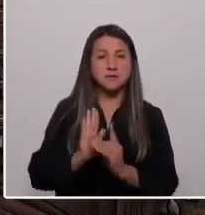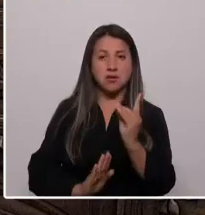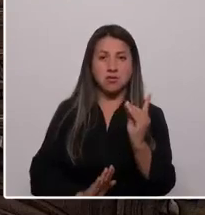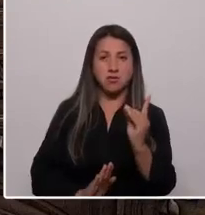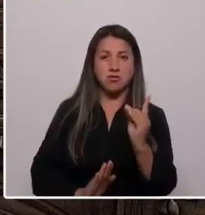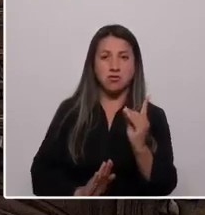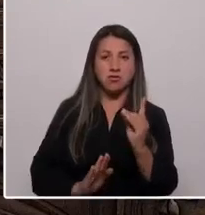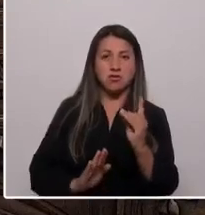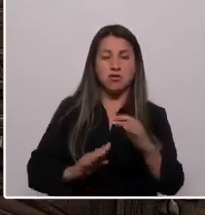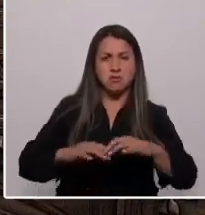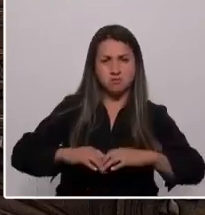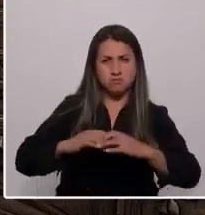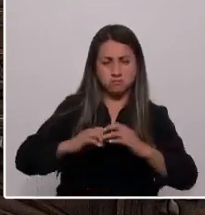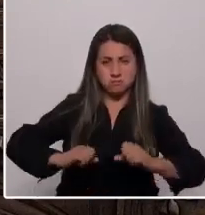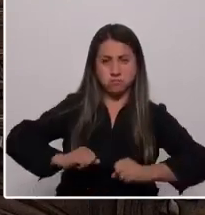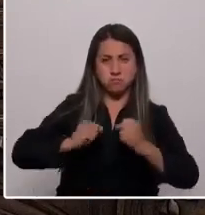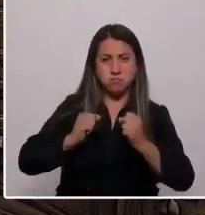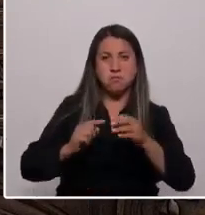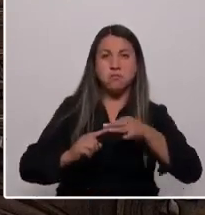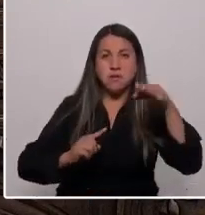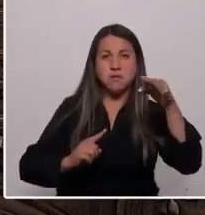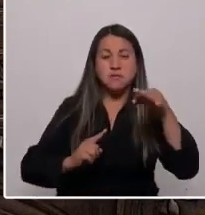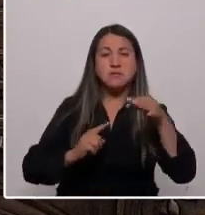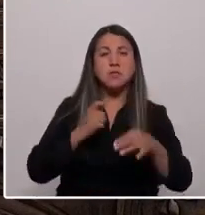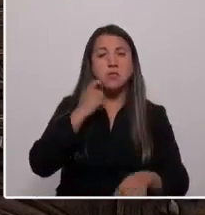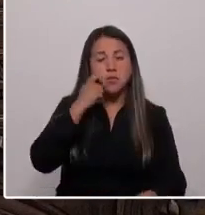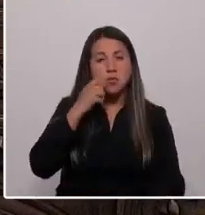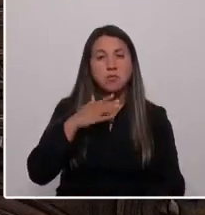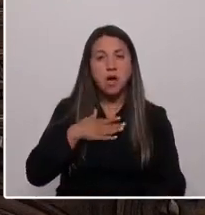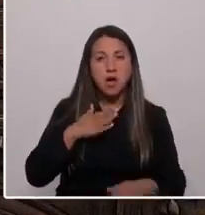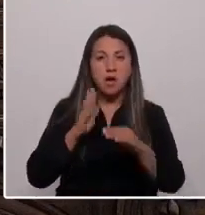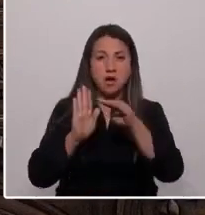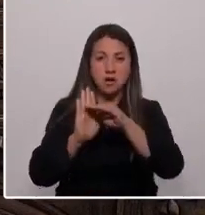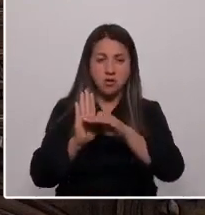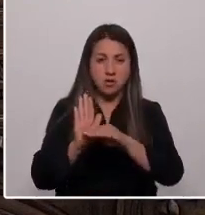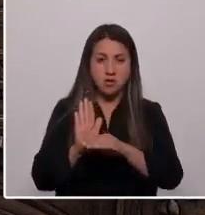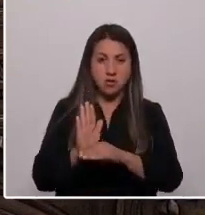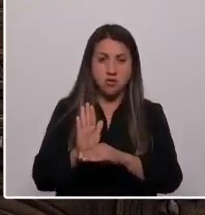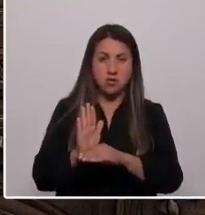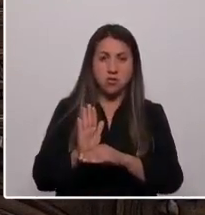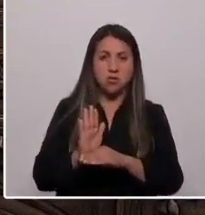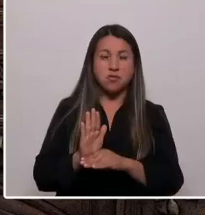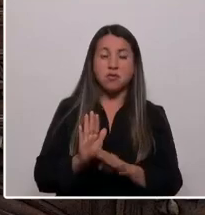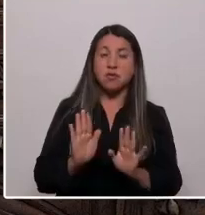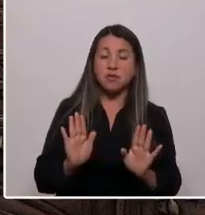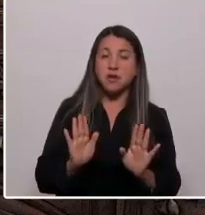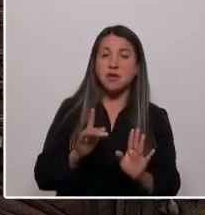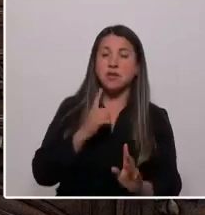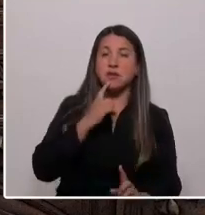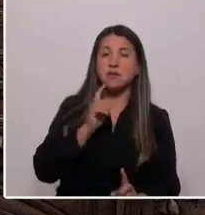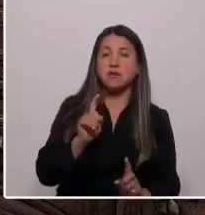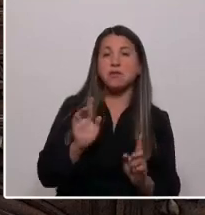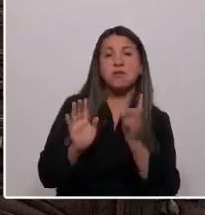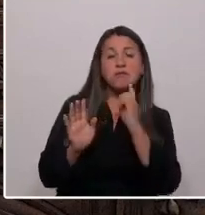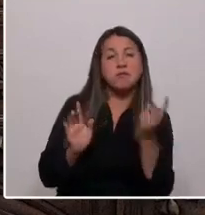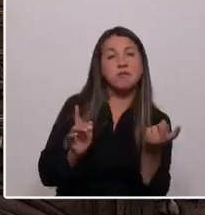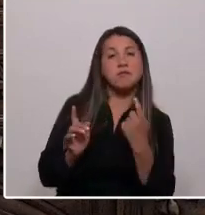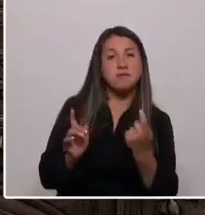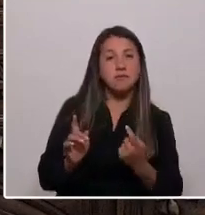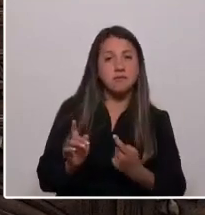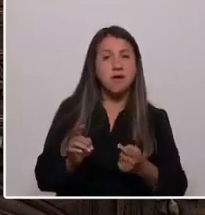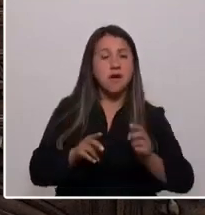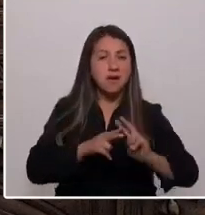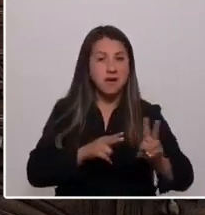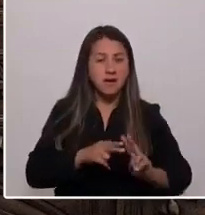principios humanos, de la autocrítica, de la corrección oportuna de nuestros